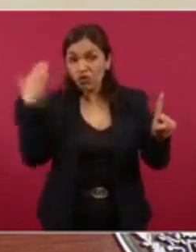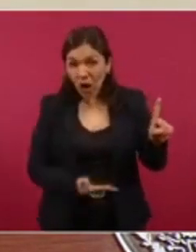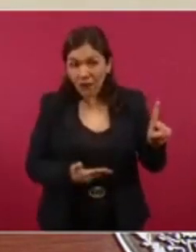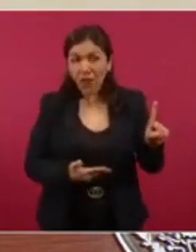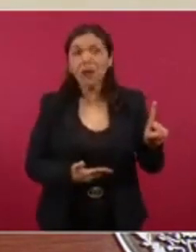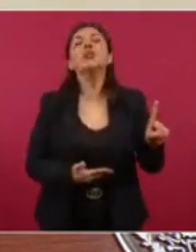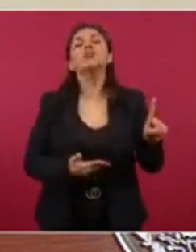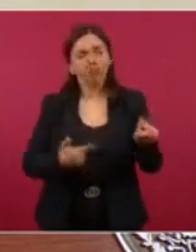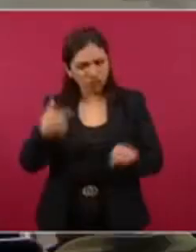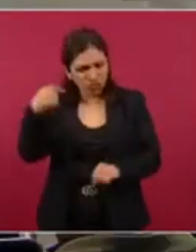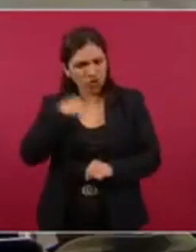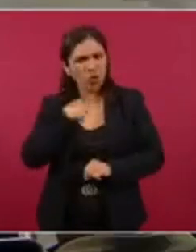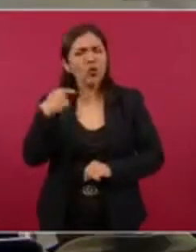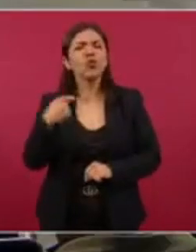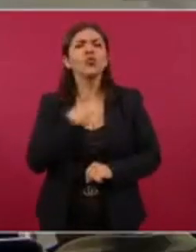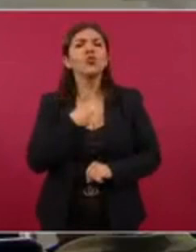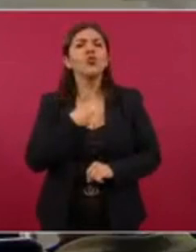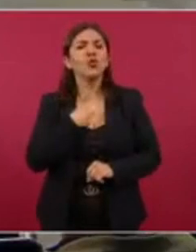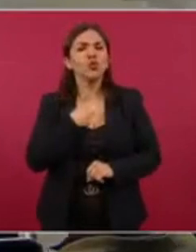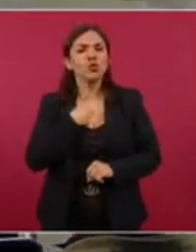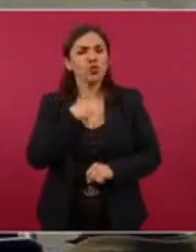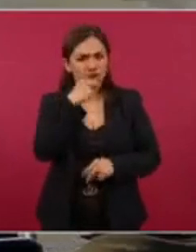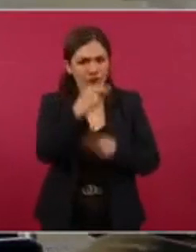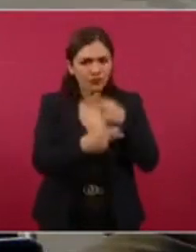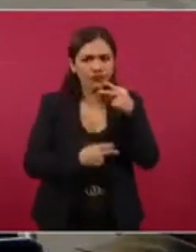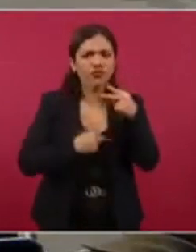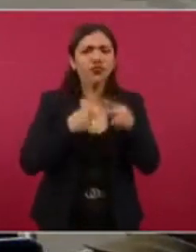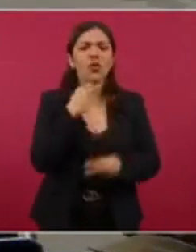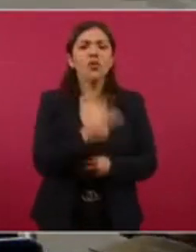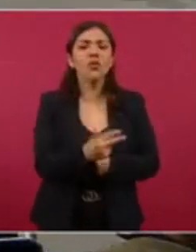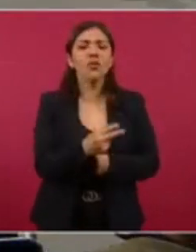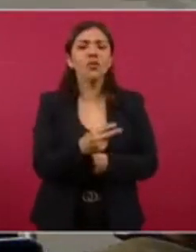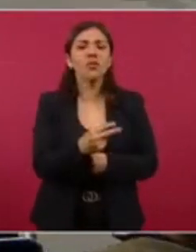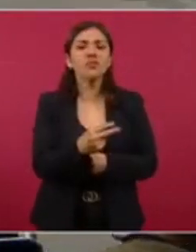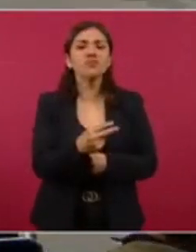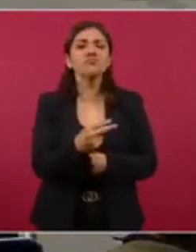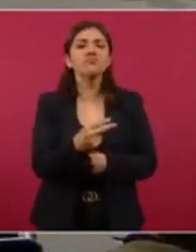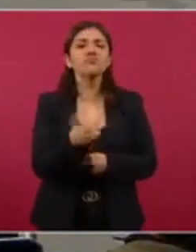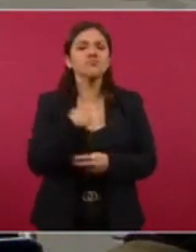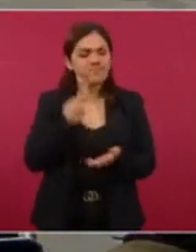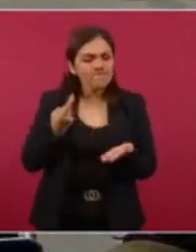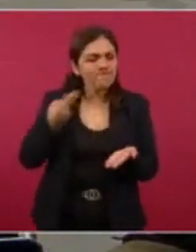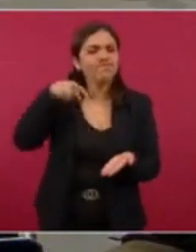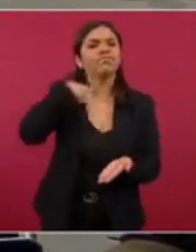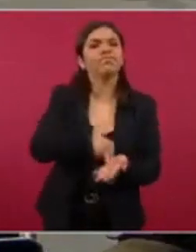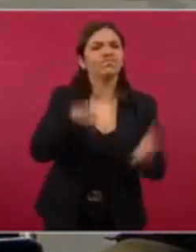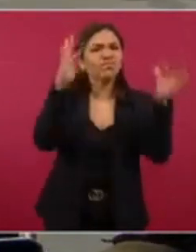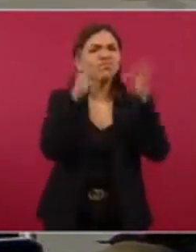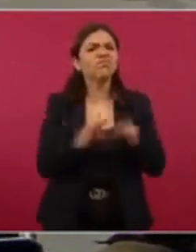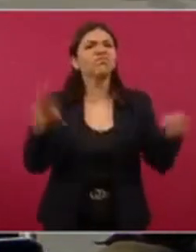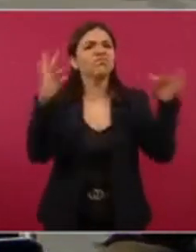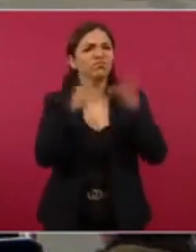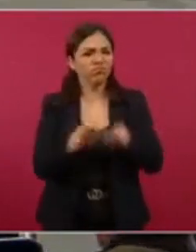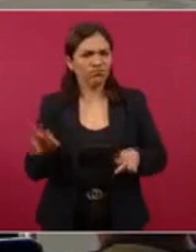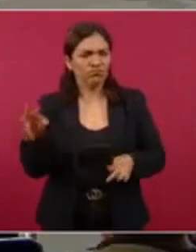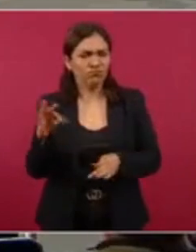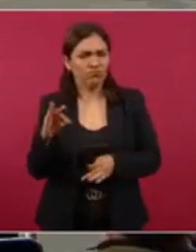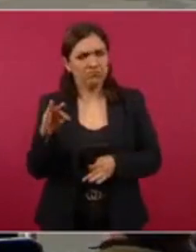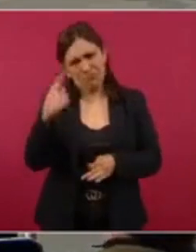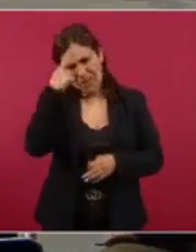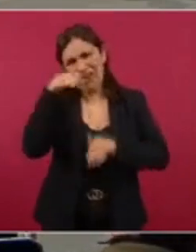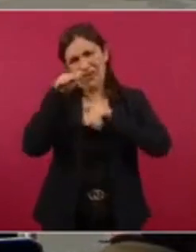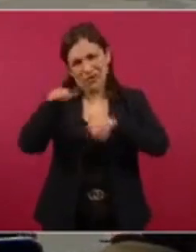voy a dar una aclaración sobre el tema.